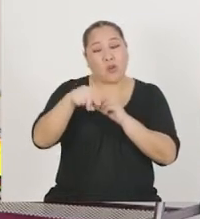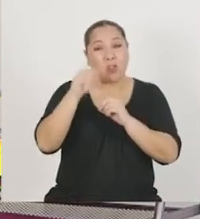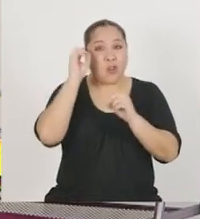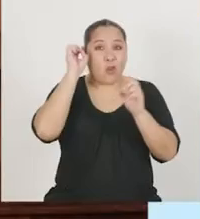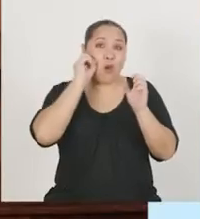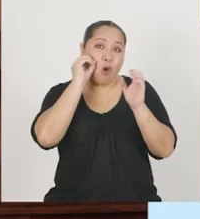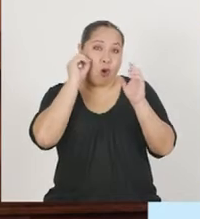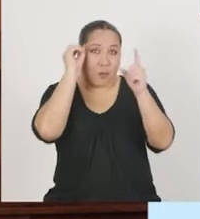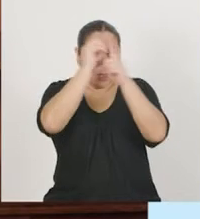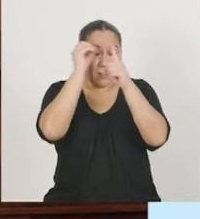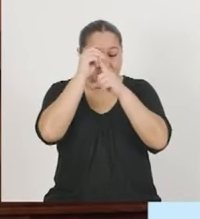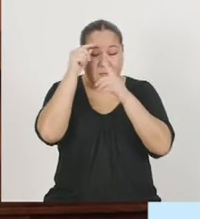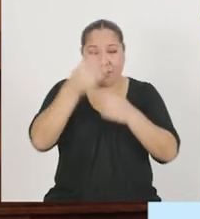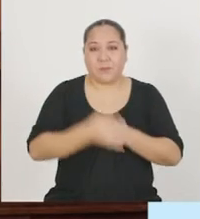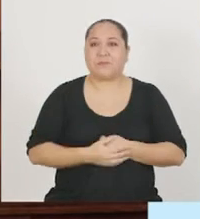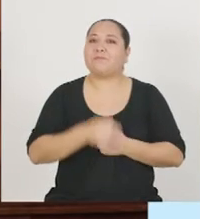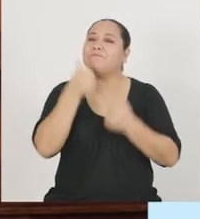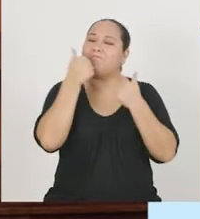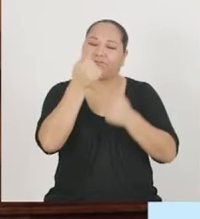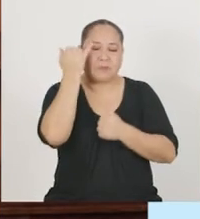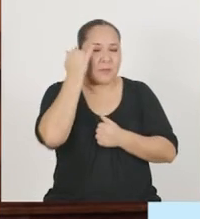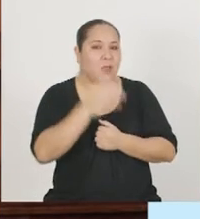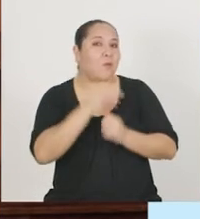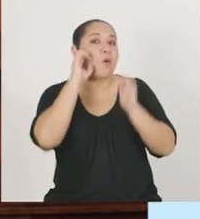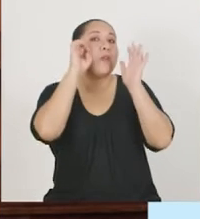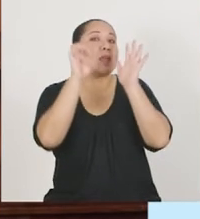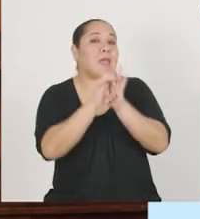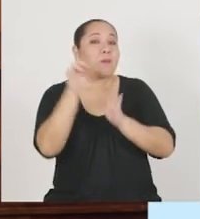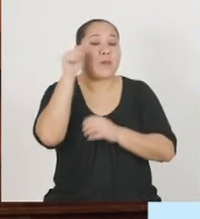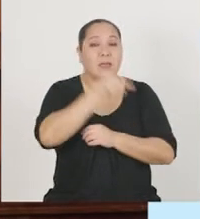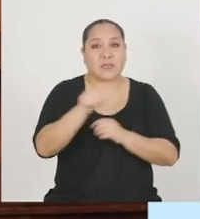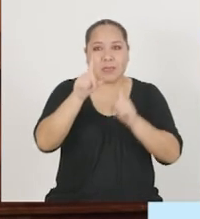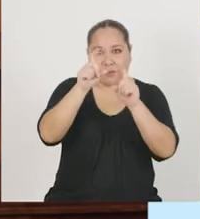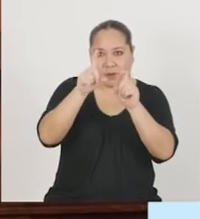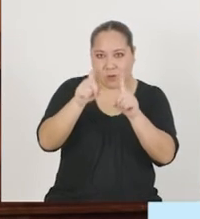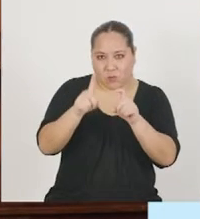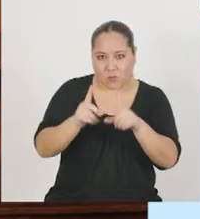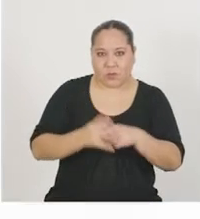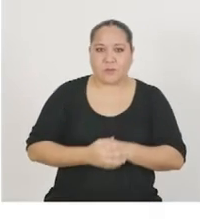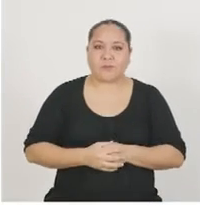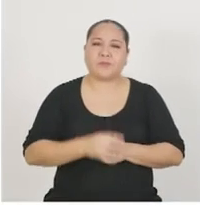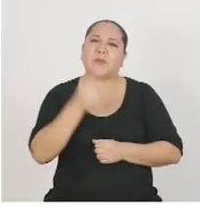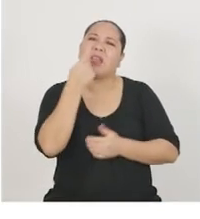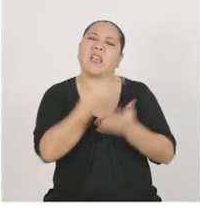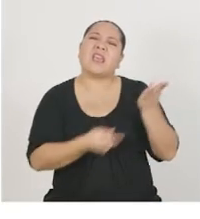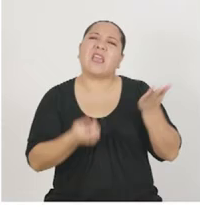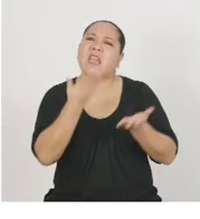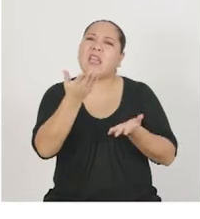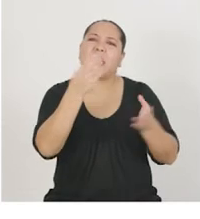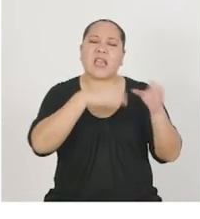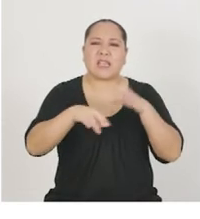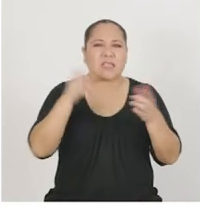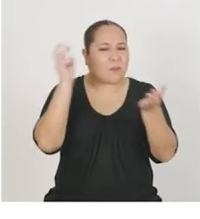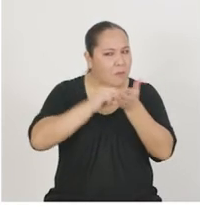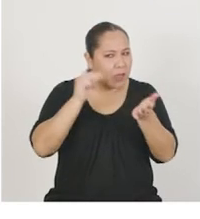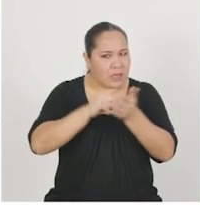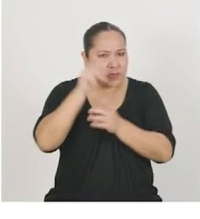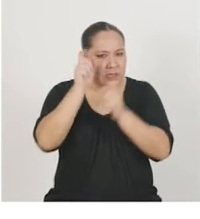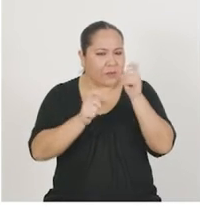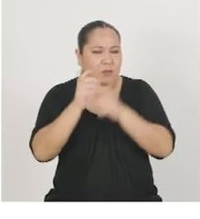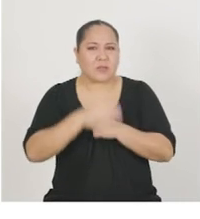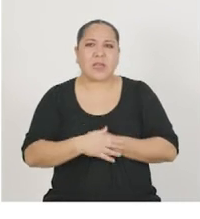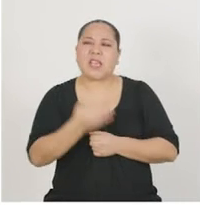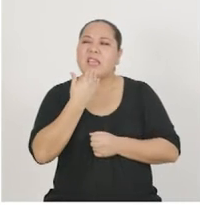reto planteado. Buena idea, Romina. Por ejemplo, a partir de estas preguntas. ¿Qué es lo que realizan más las